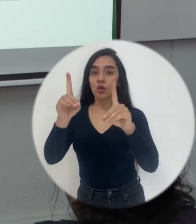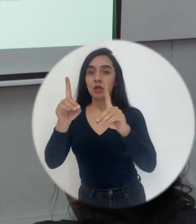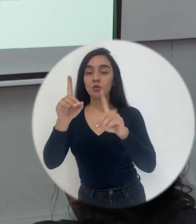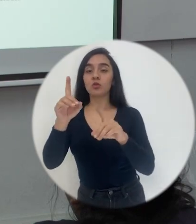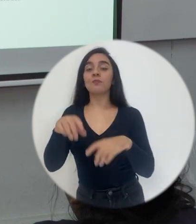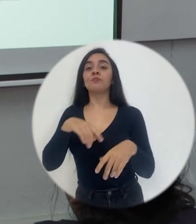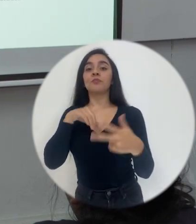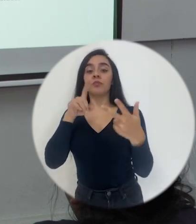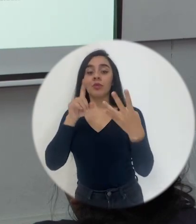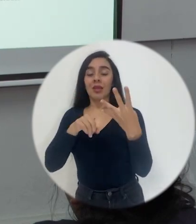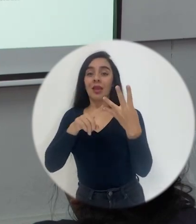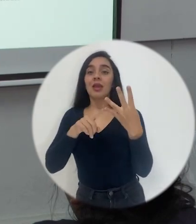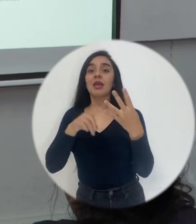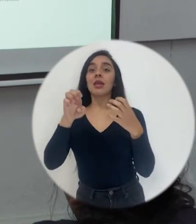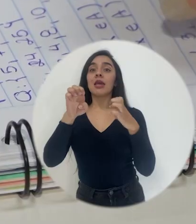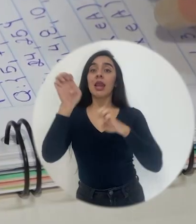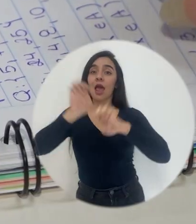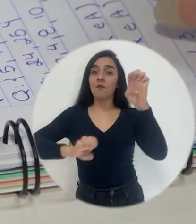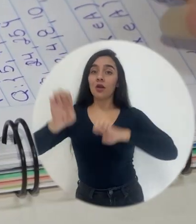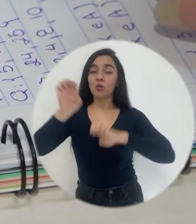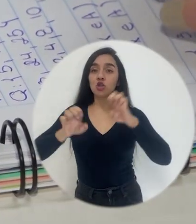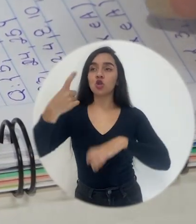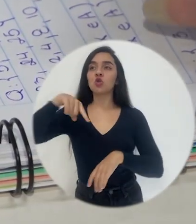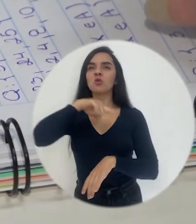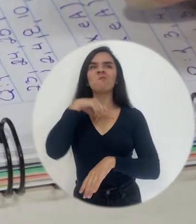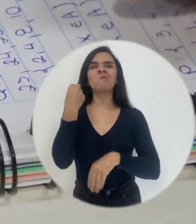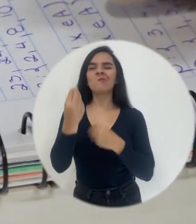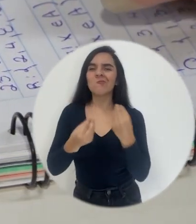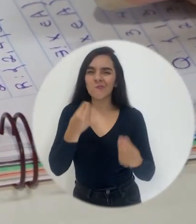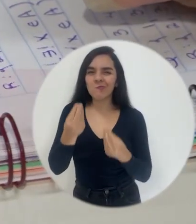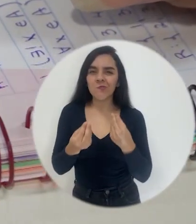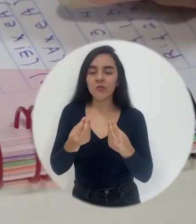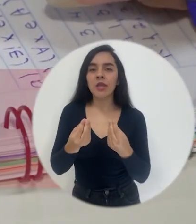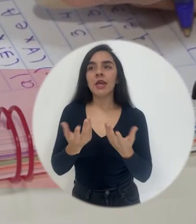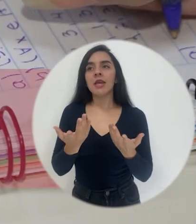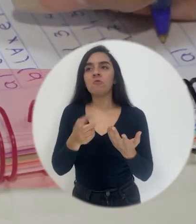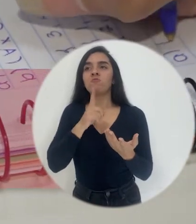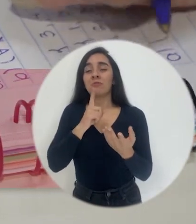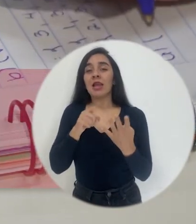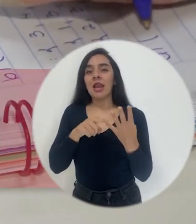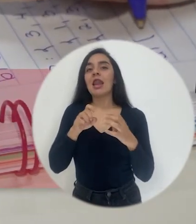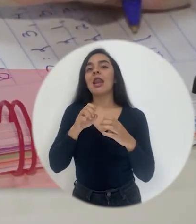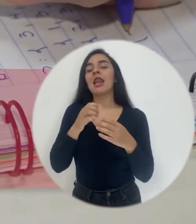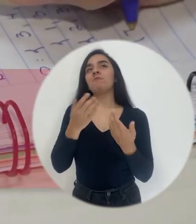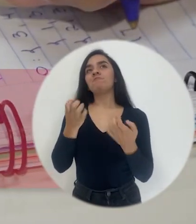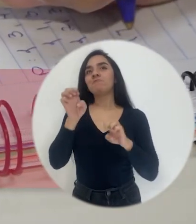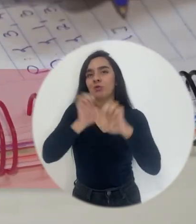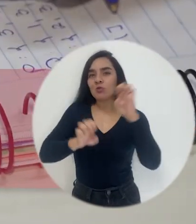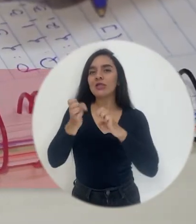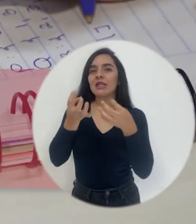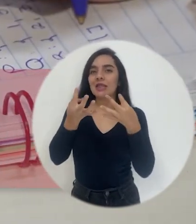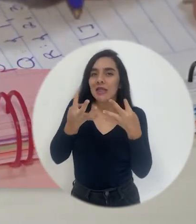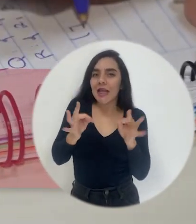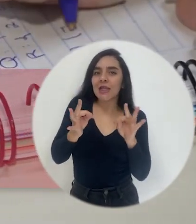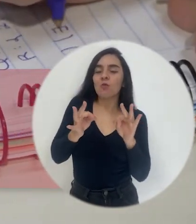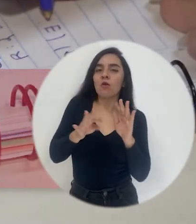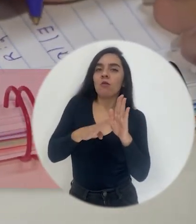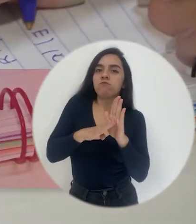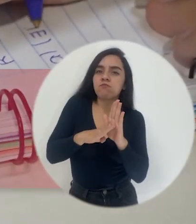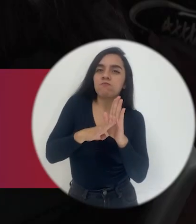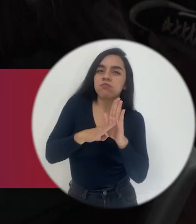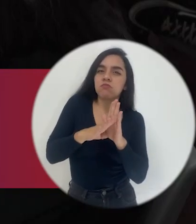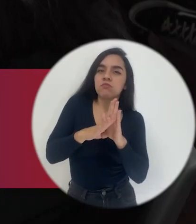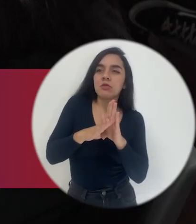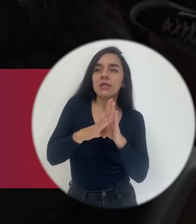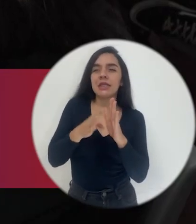Y con respecto a la evaluación, pues, ha intentado de dar sus pasos. Intentamos de cambiar un poquito